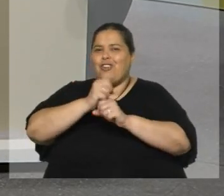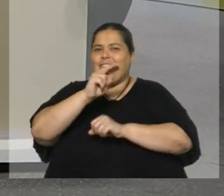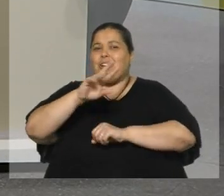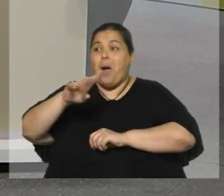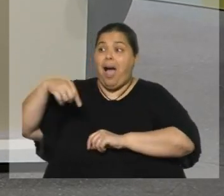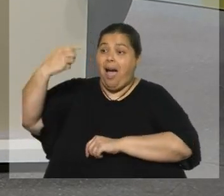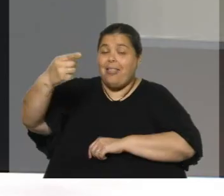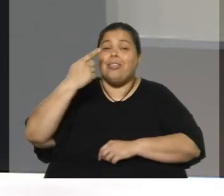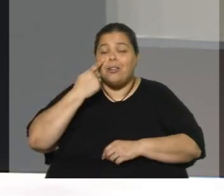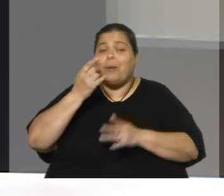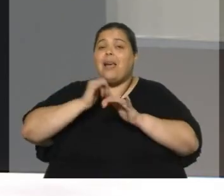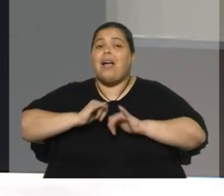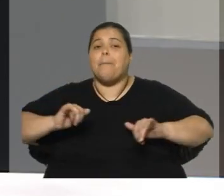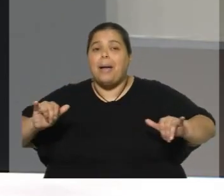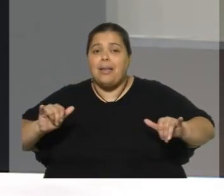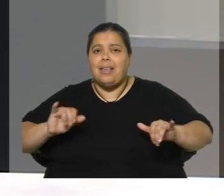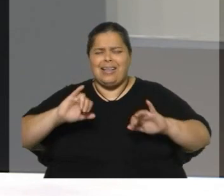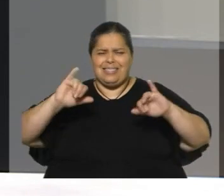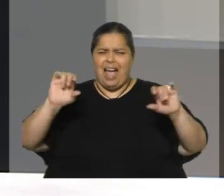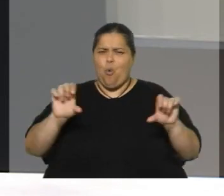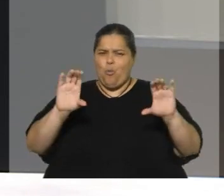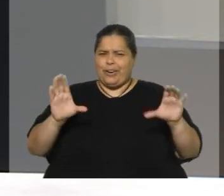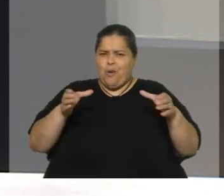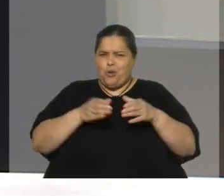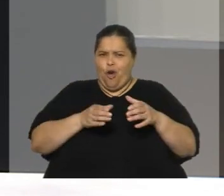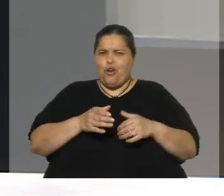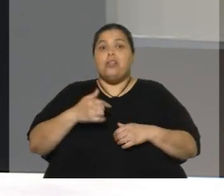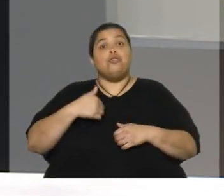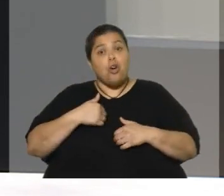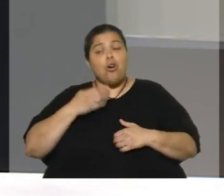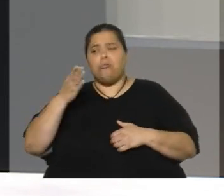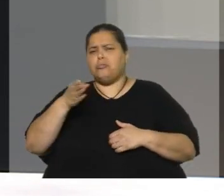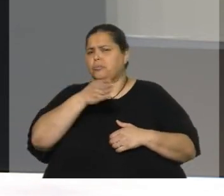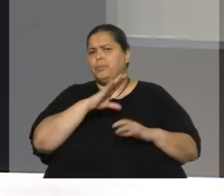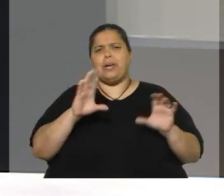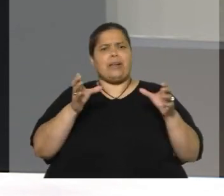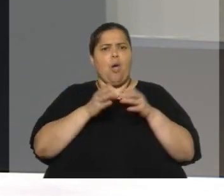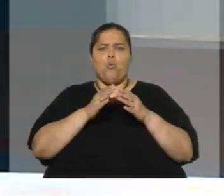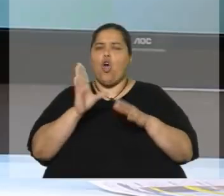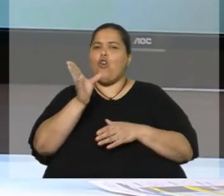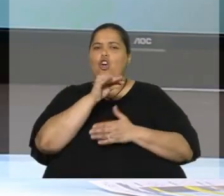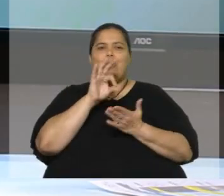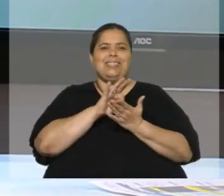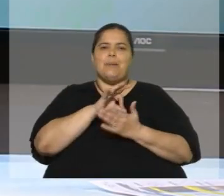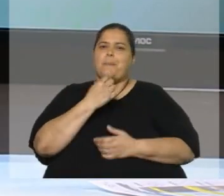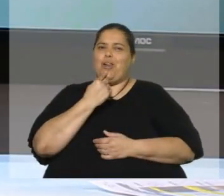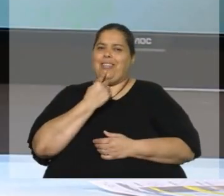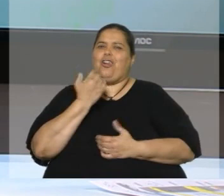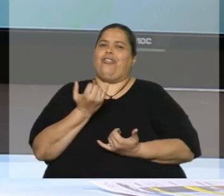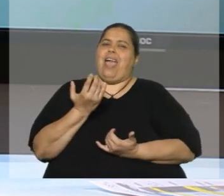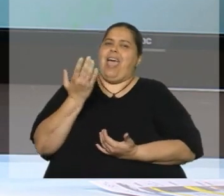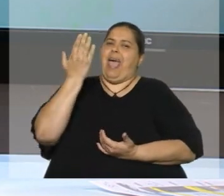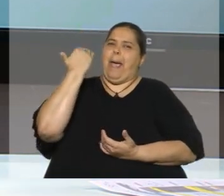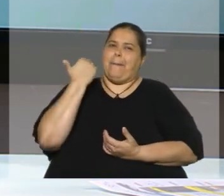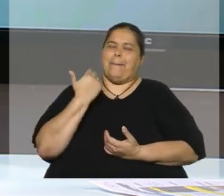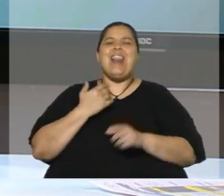año, por ejemplo. Me dijeron que hubo una reunión contigo. Yo me reúno con todo el sistema político hace mucho tiempo. No, Mucho tiempo. No